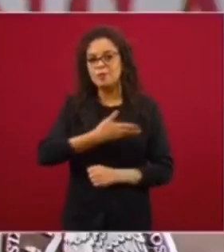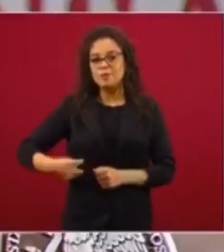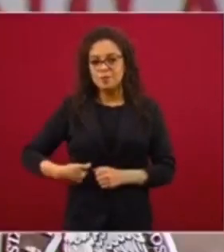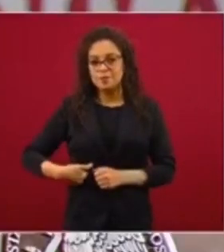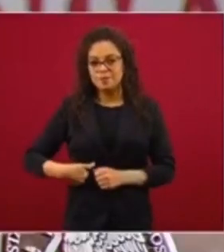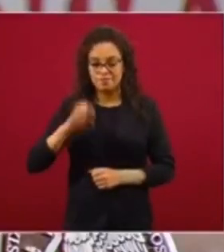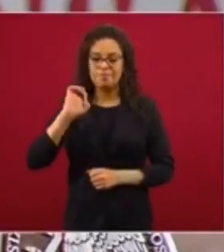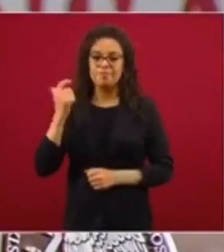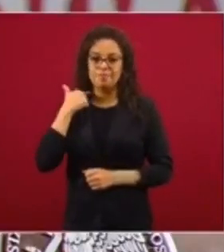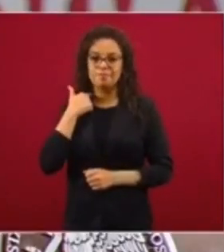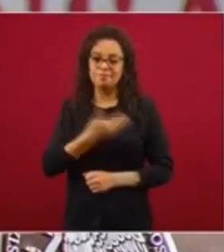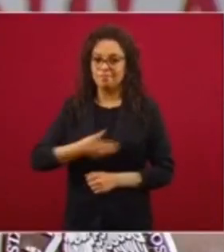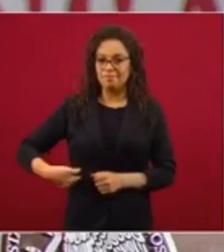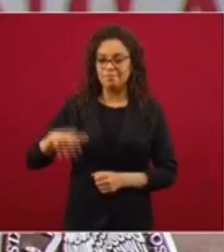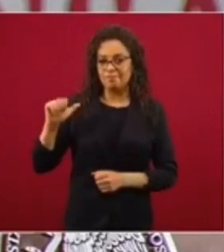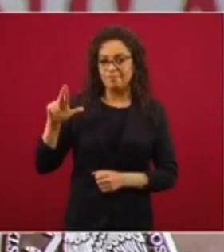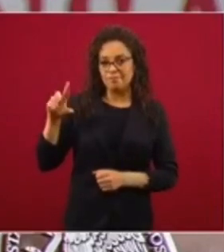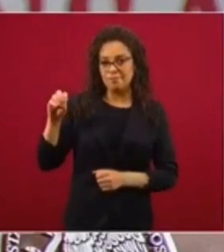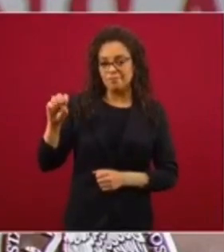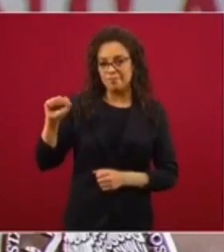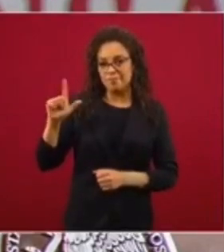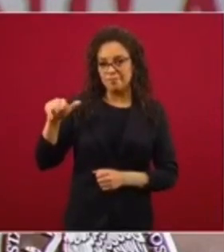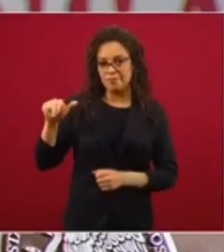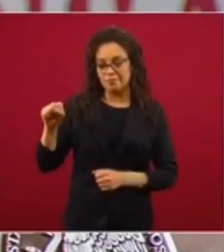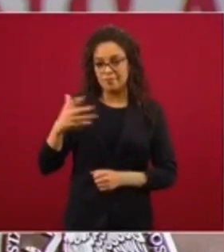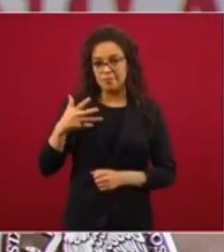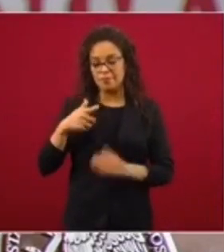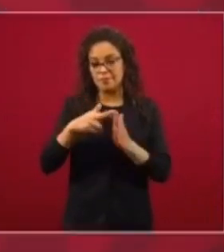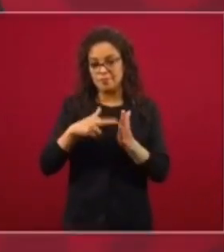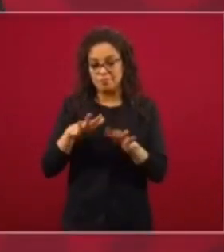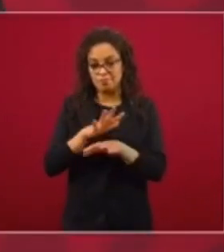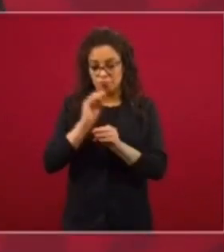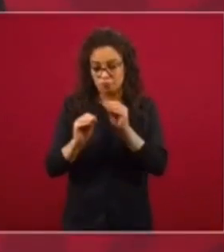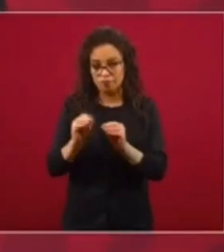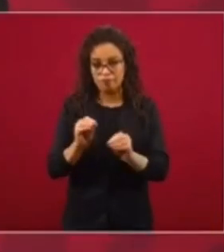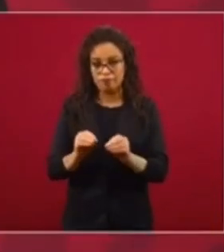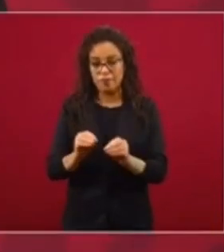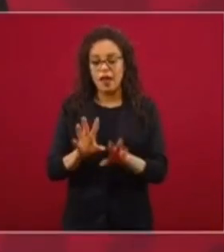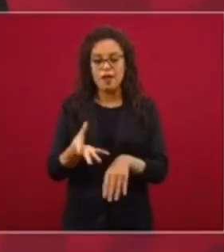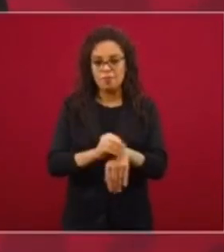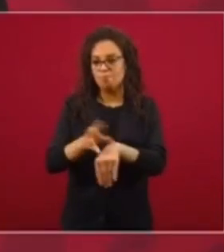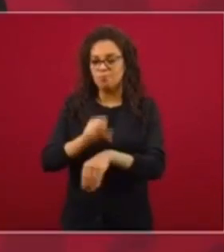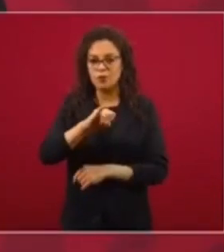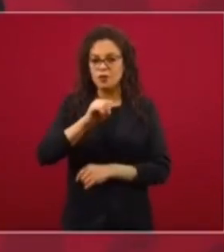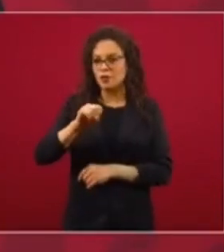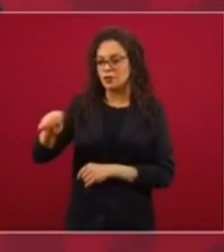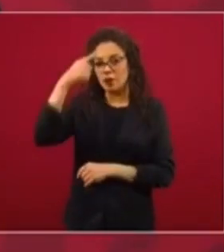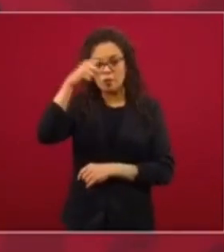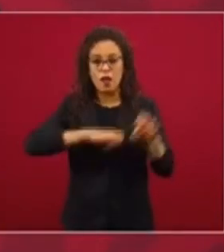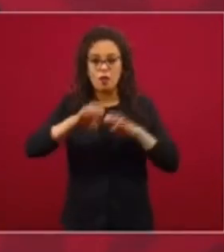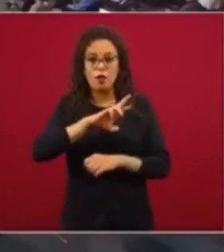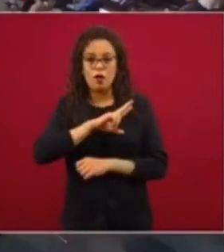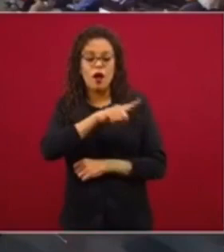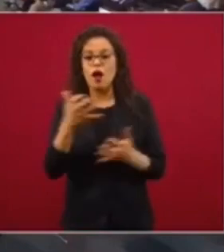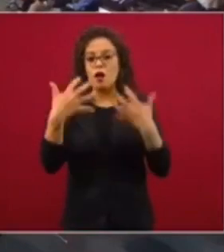Salinas. Se reformó una ley secundaria y empezaron a dar permisos para que particulares generaran energía eléctrica.